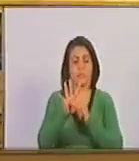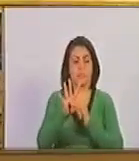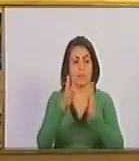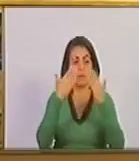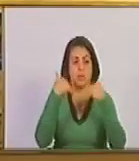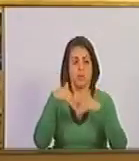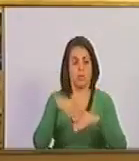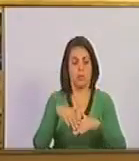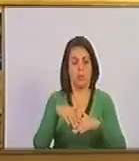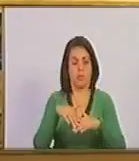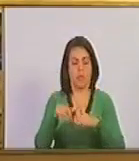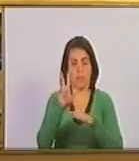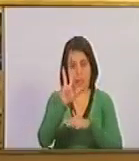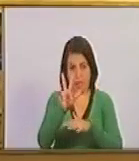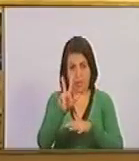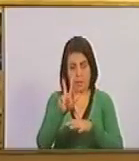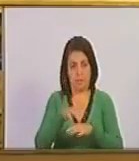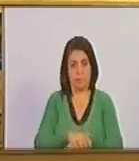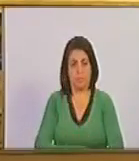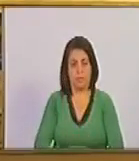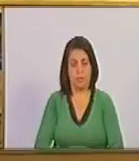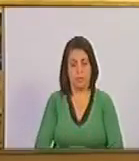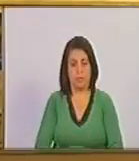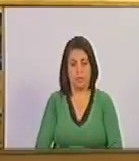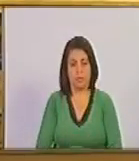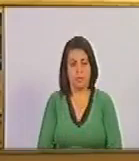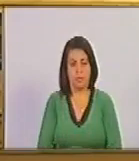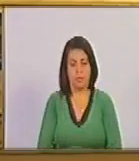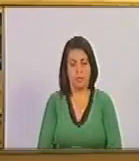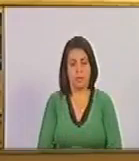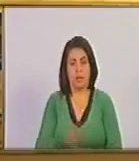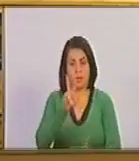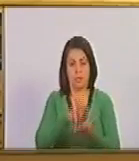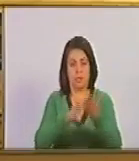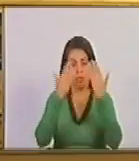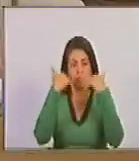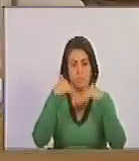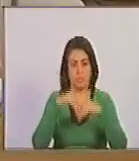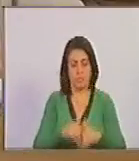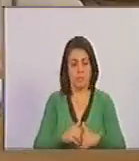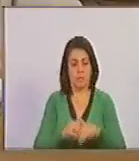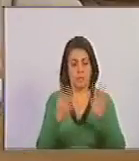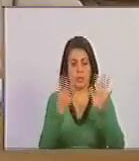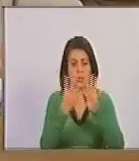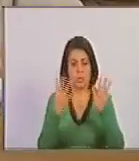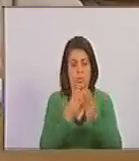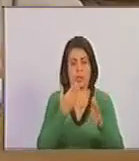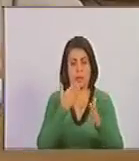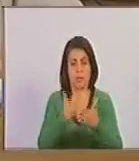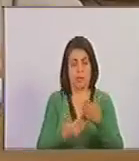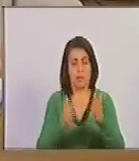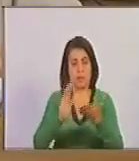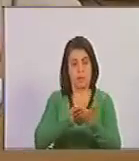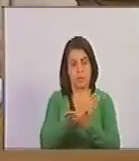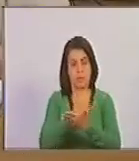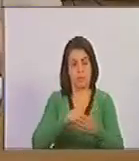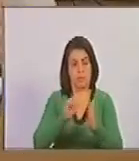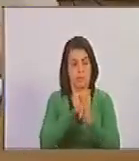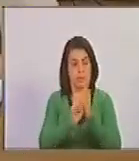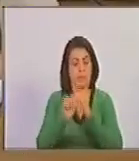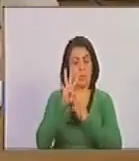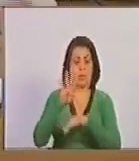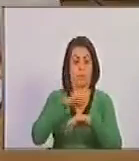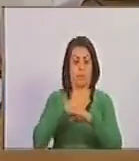perdón, el artículo 3, aprobado. Siguiente. Noveno. Se propone suprimir el artículo